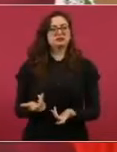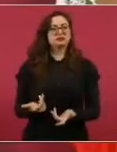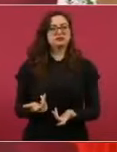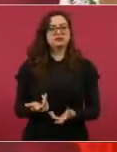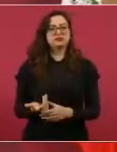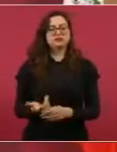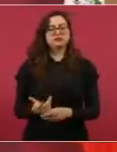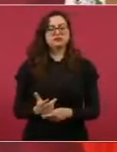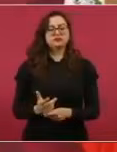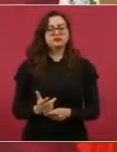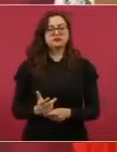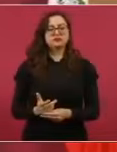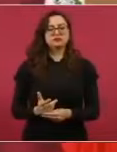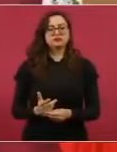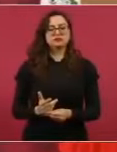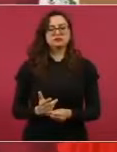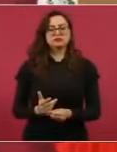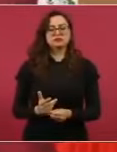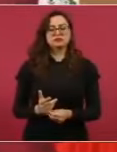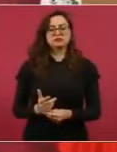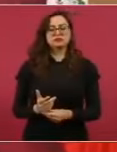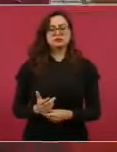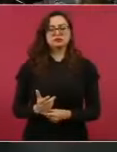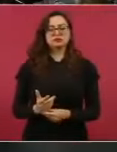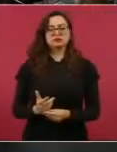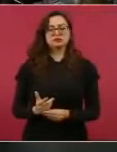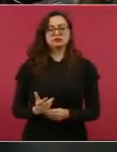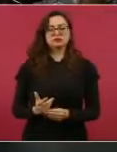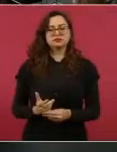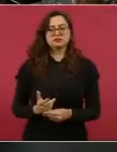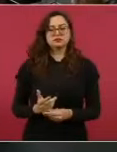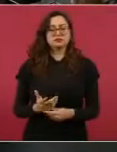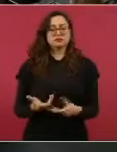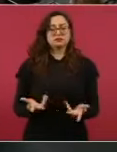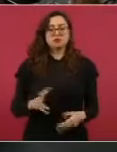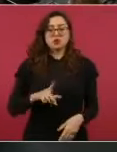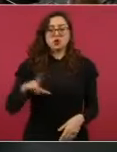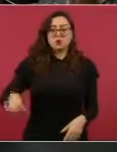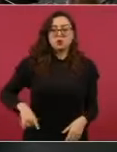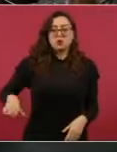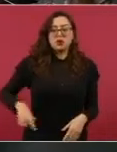que ninguna instancia